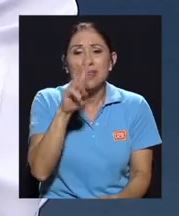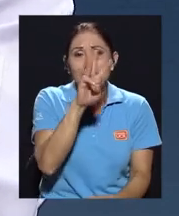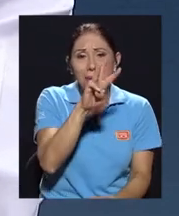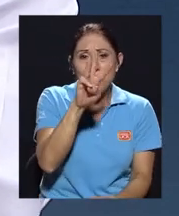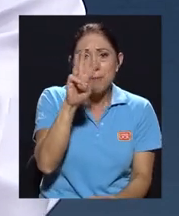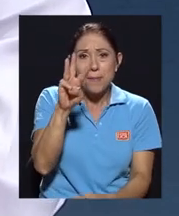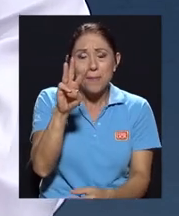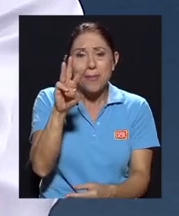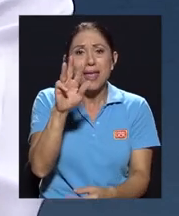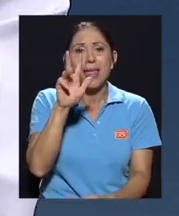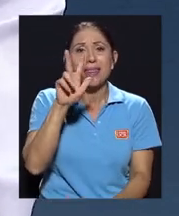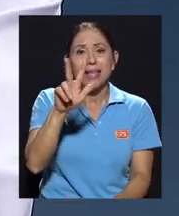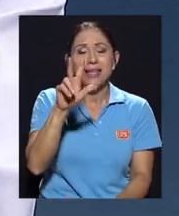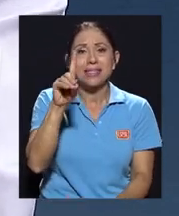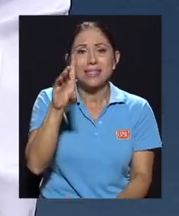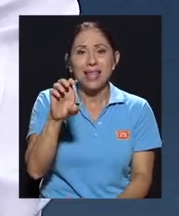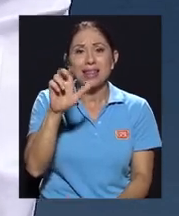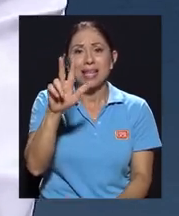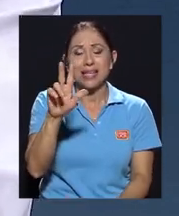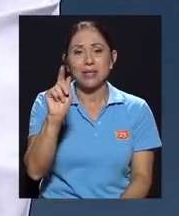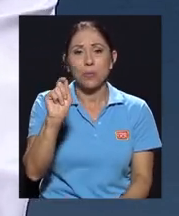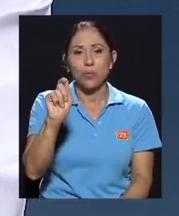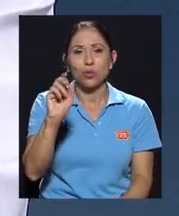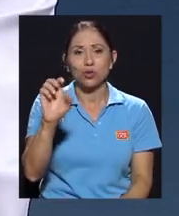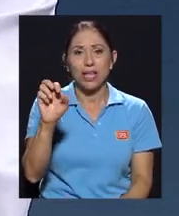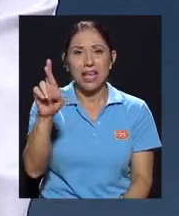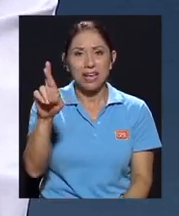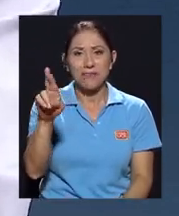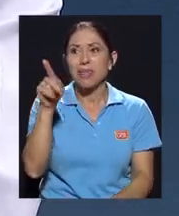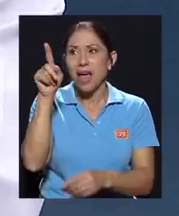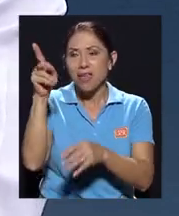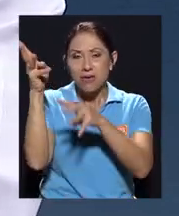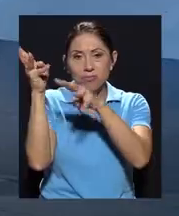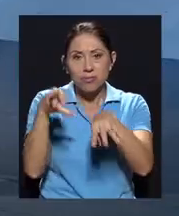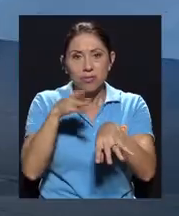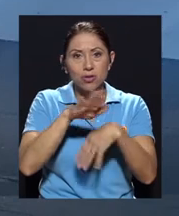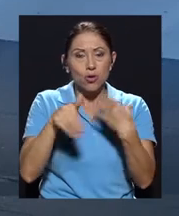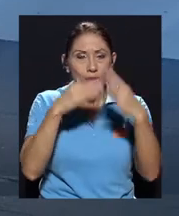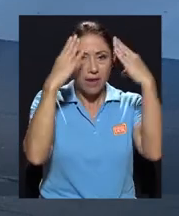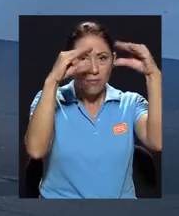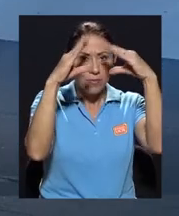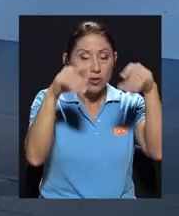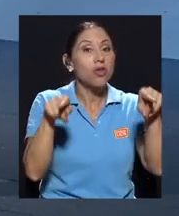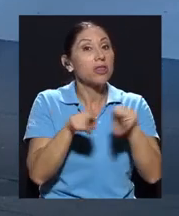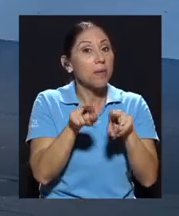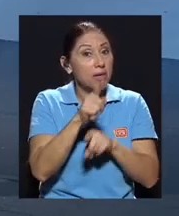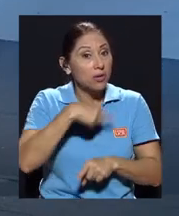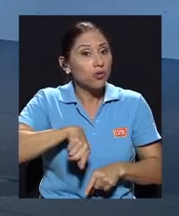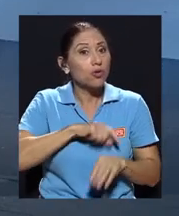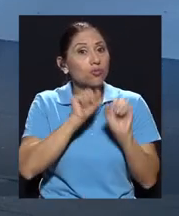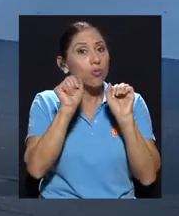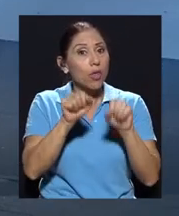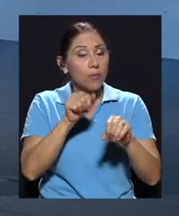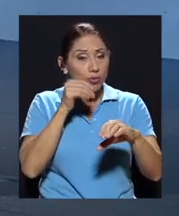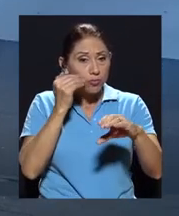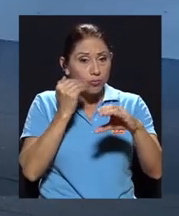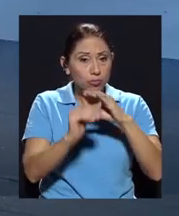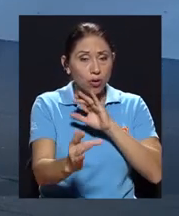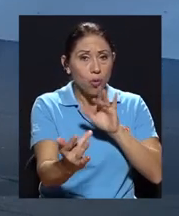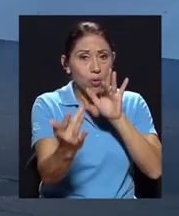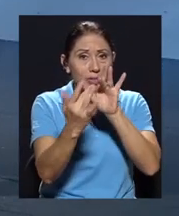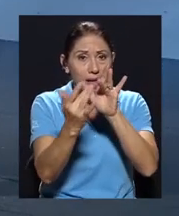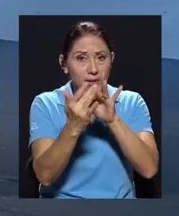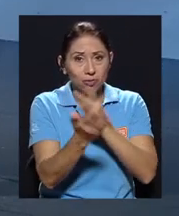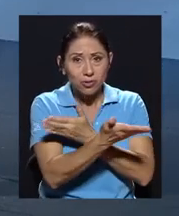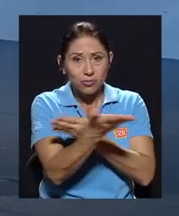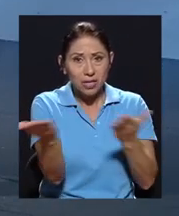.cr y ahí está toda la información. A pesar de esto, igual nosotros se la facilitamos a los candidatos, a sus contactos ante el TSE desde hace